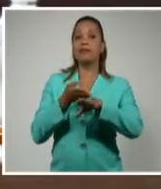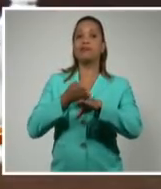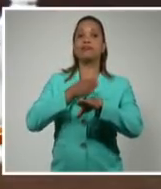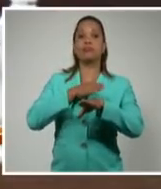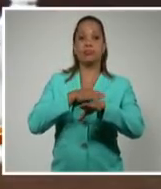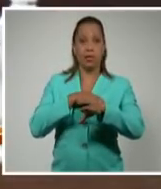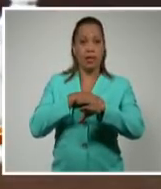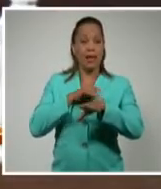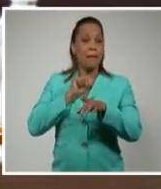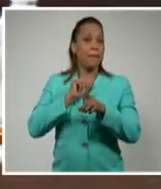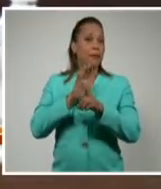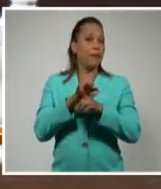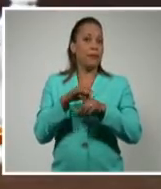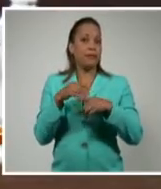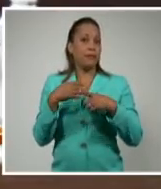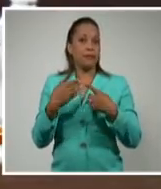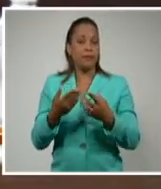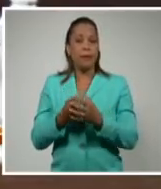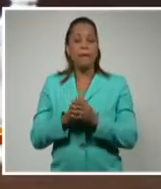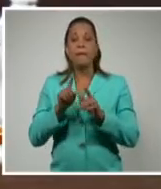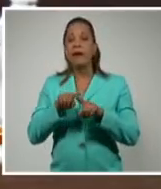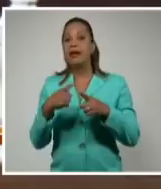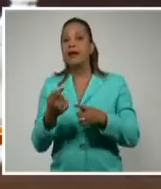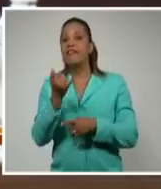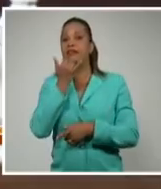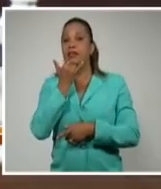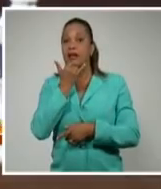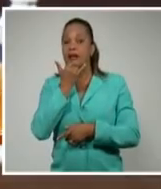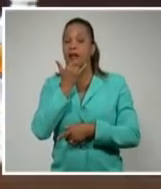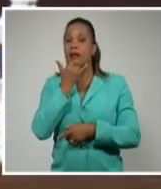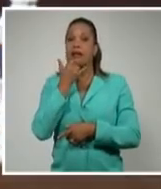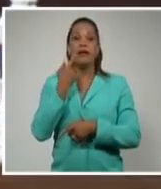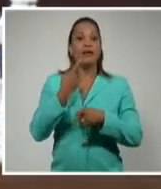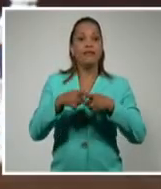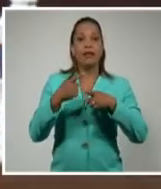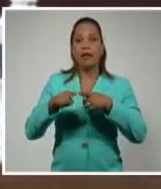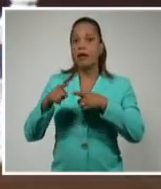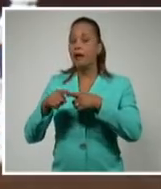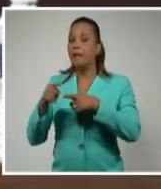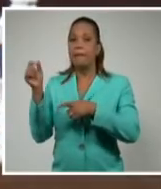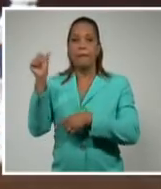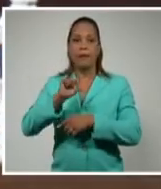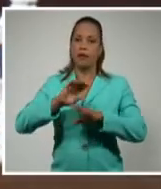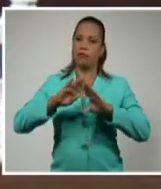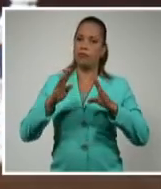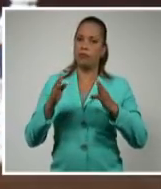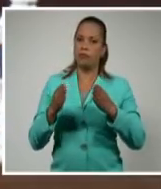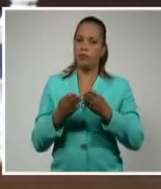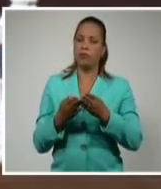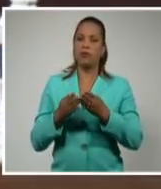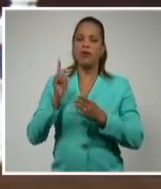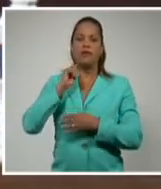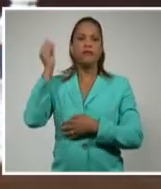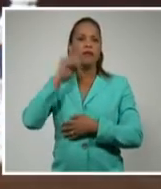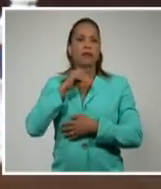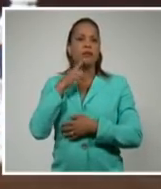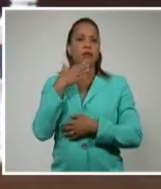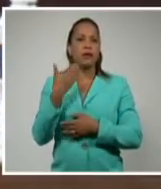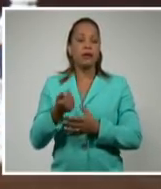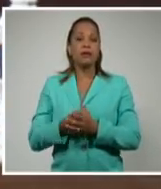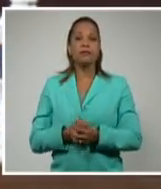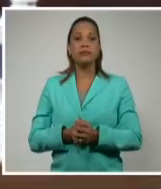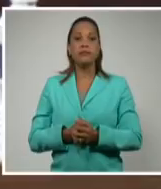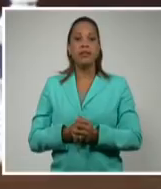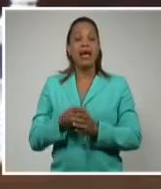para evitar irregularidades, teniendo en cuenta que aquí saldrían ya